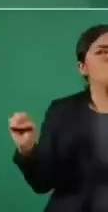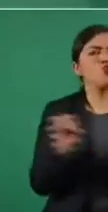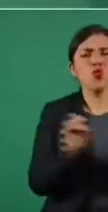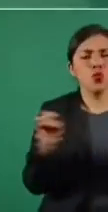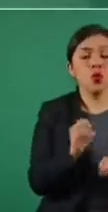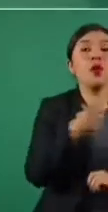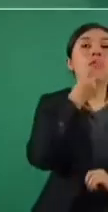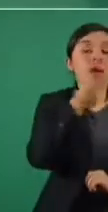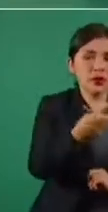transmisible.